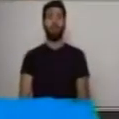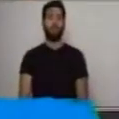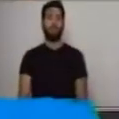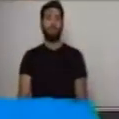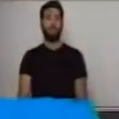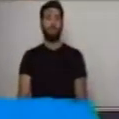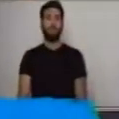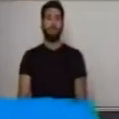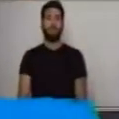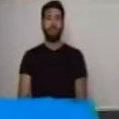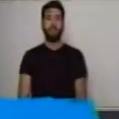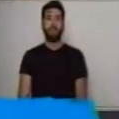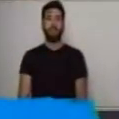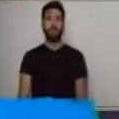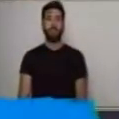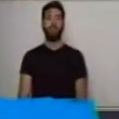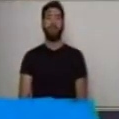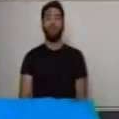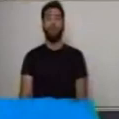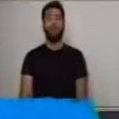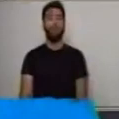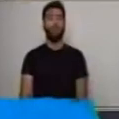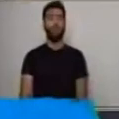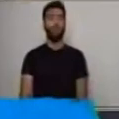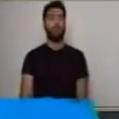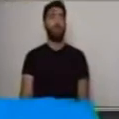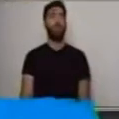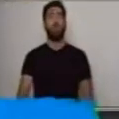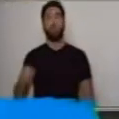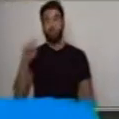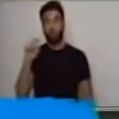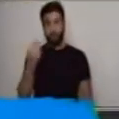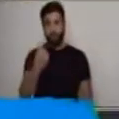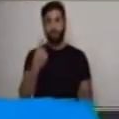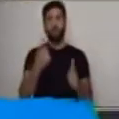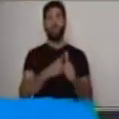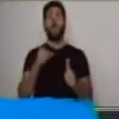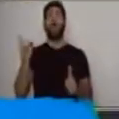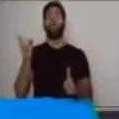¿Dónde se realizan los acontecimientos?